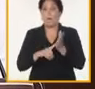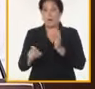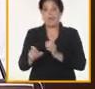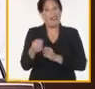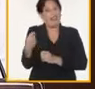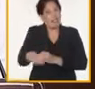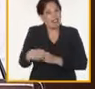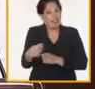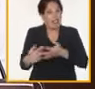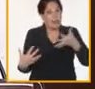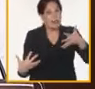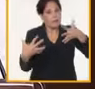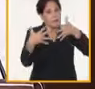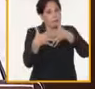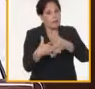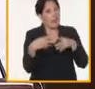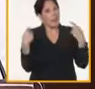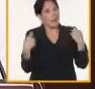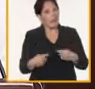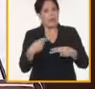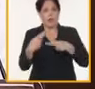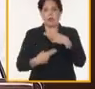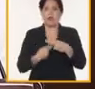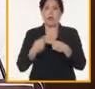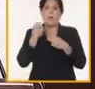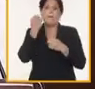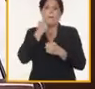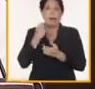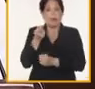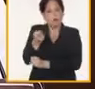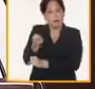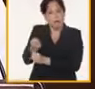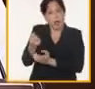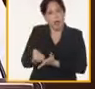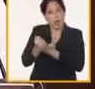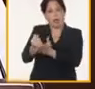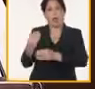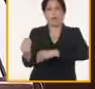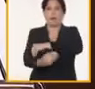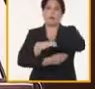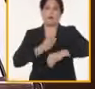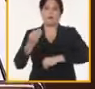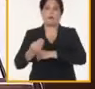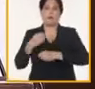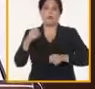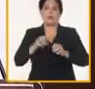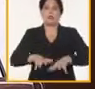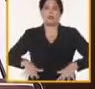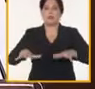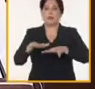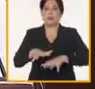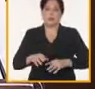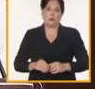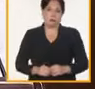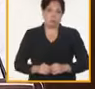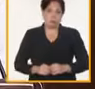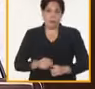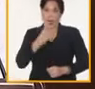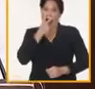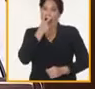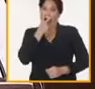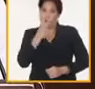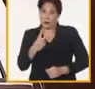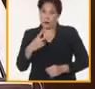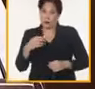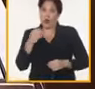y la militancia ejercer una mayor influencia en la transformación oportuna de los problemas. La atención a esta